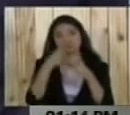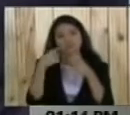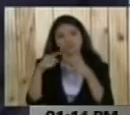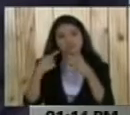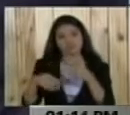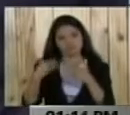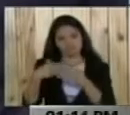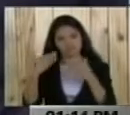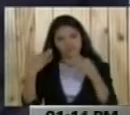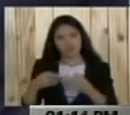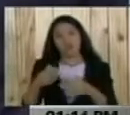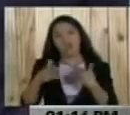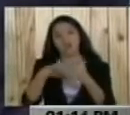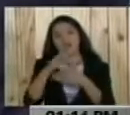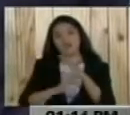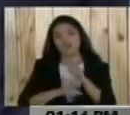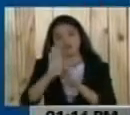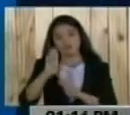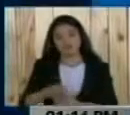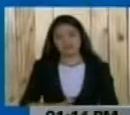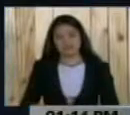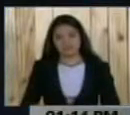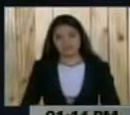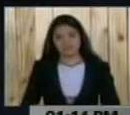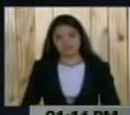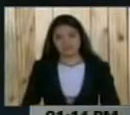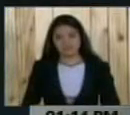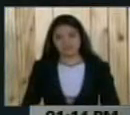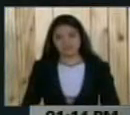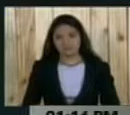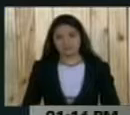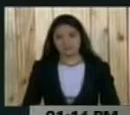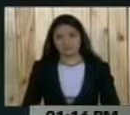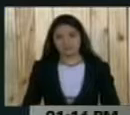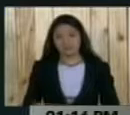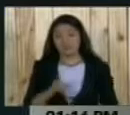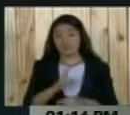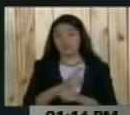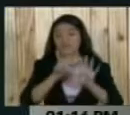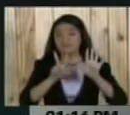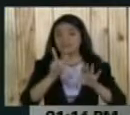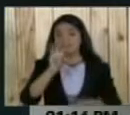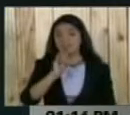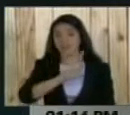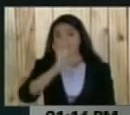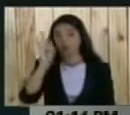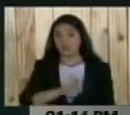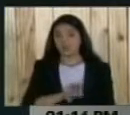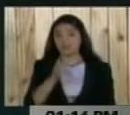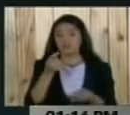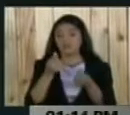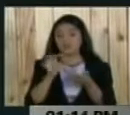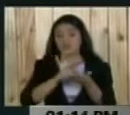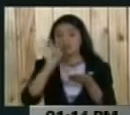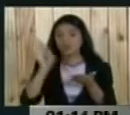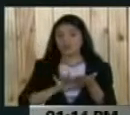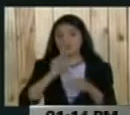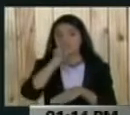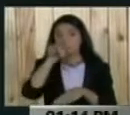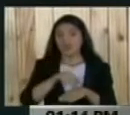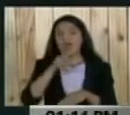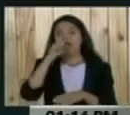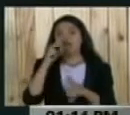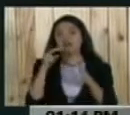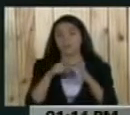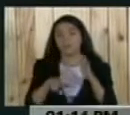garantizar el avance de las mismas. Gracias a la utilización del 70% del presupuesto nacional del año 2017